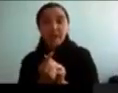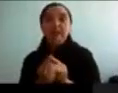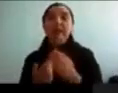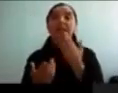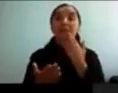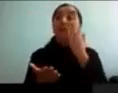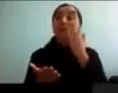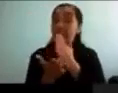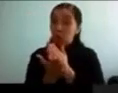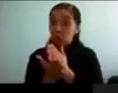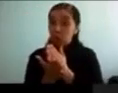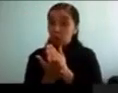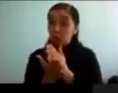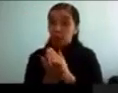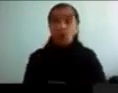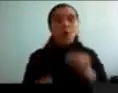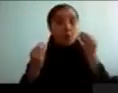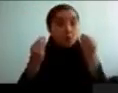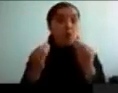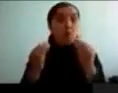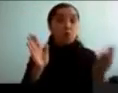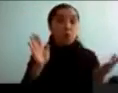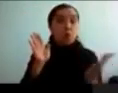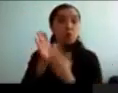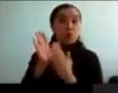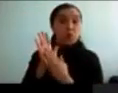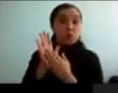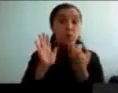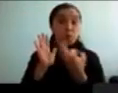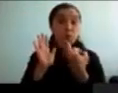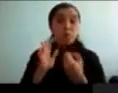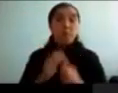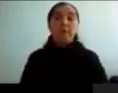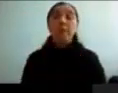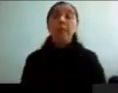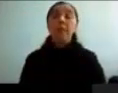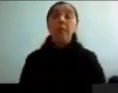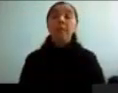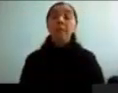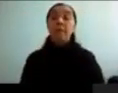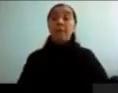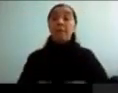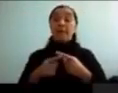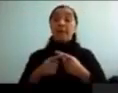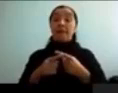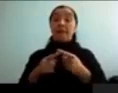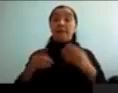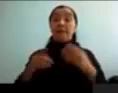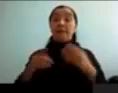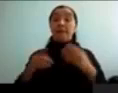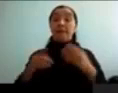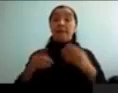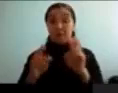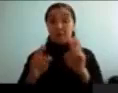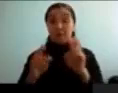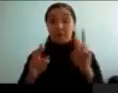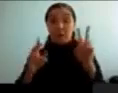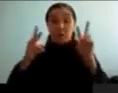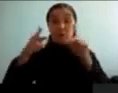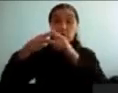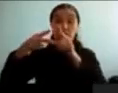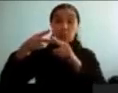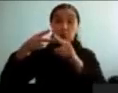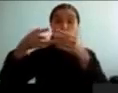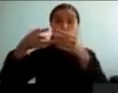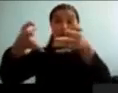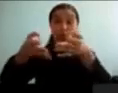Entonces, fue un muy buen marcador biológico. Entonces, para terminar, hay dos conclusiones muy simples. La primera es que no existe una